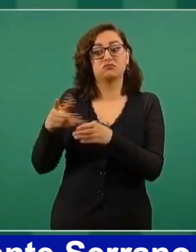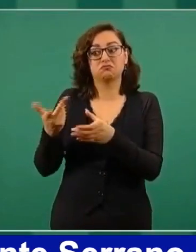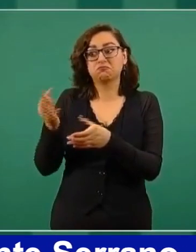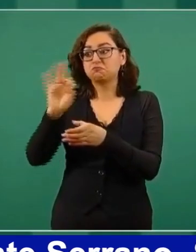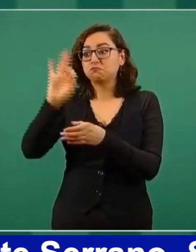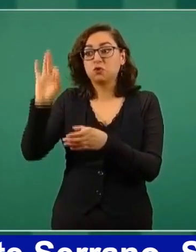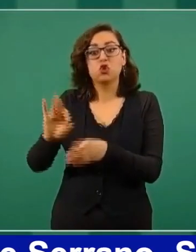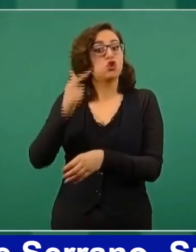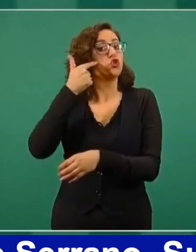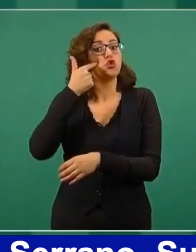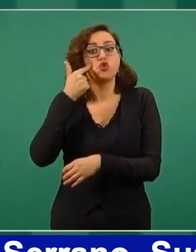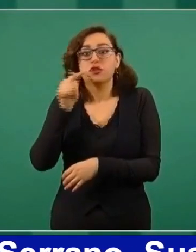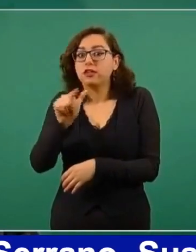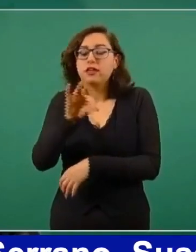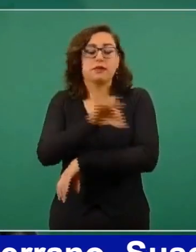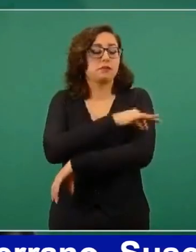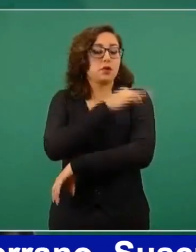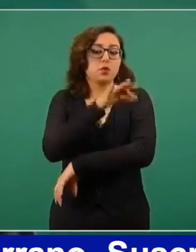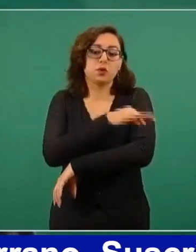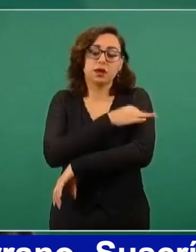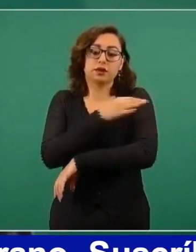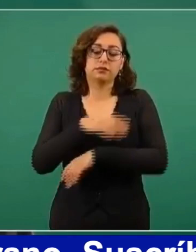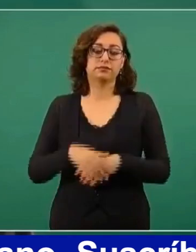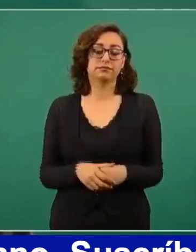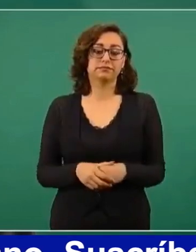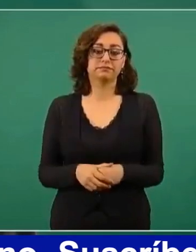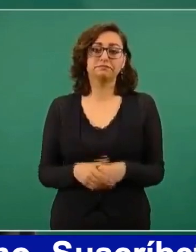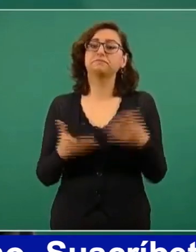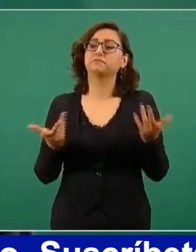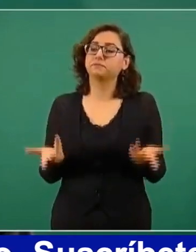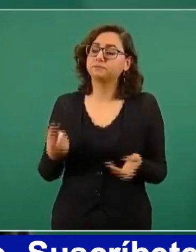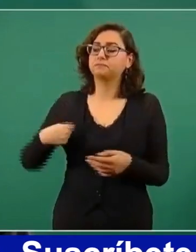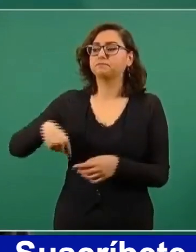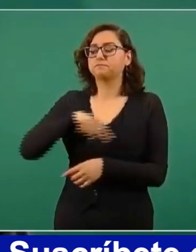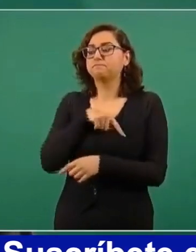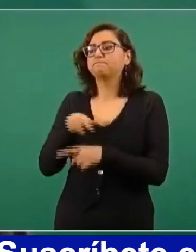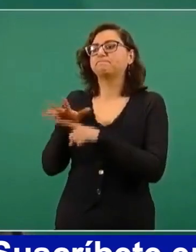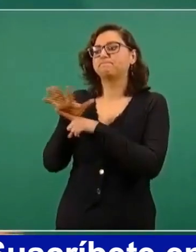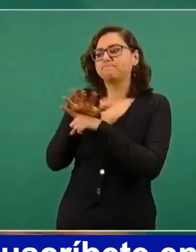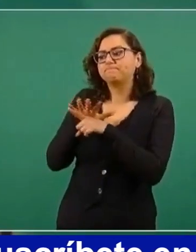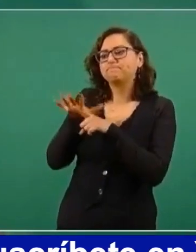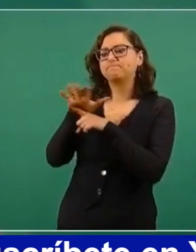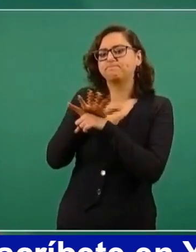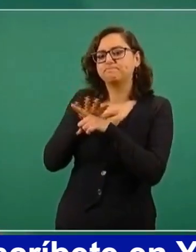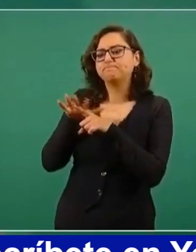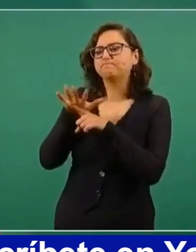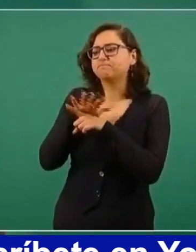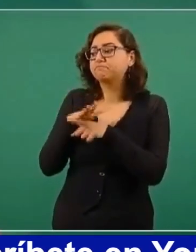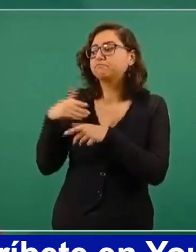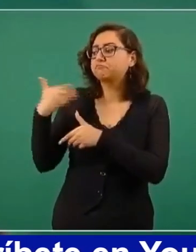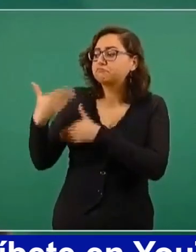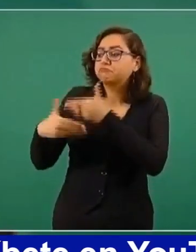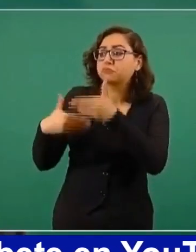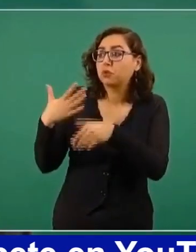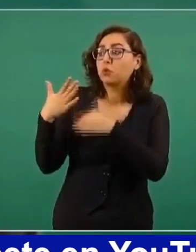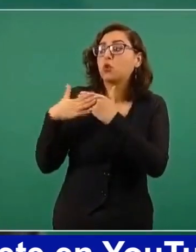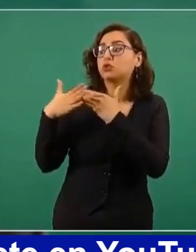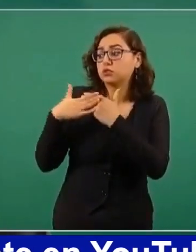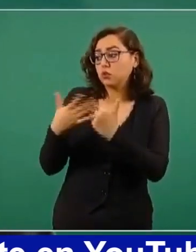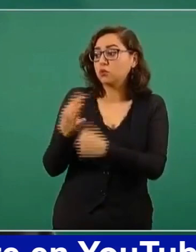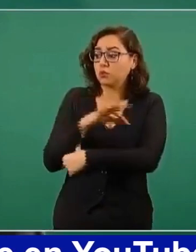vamos a convencerlos. No se cierra, es un proceso.